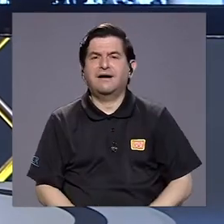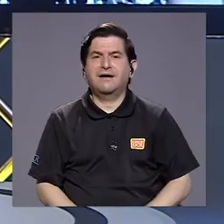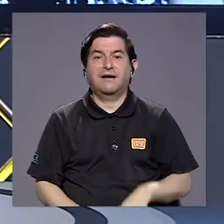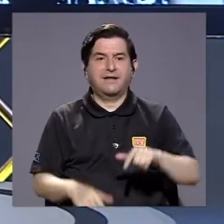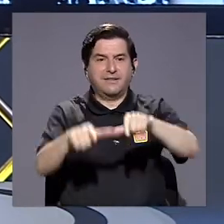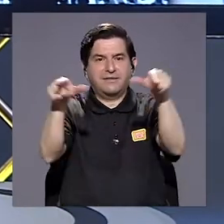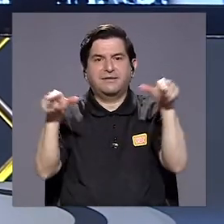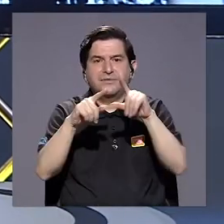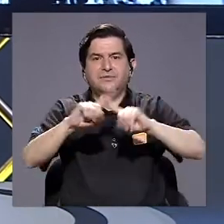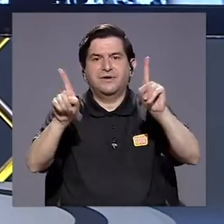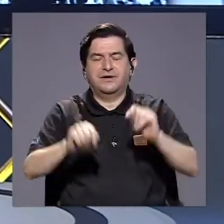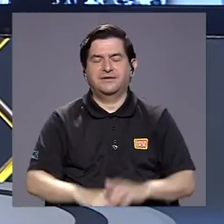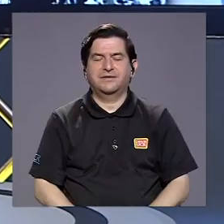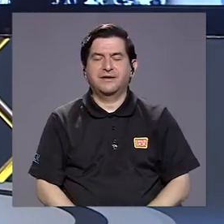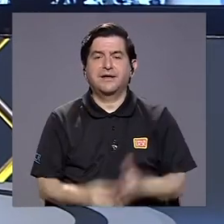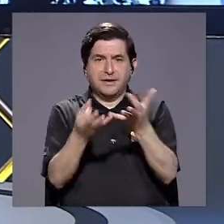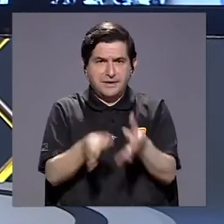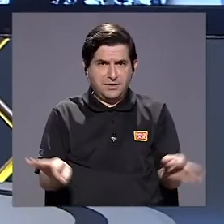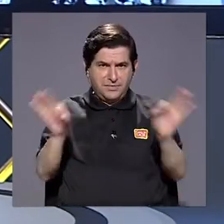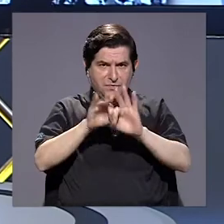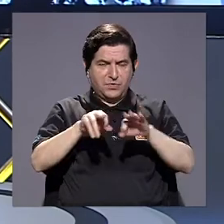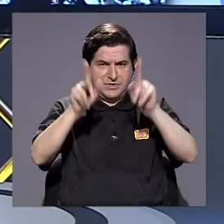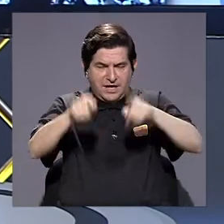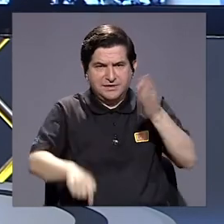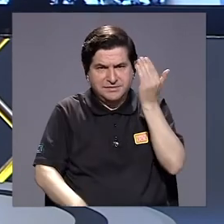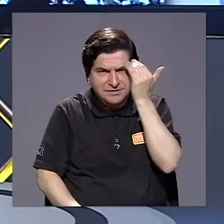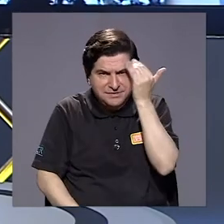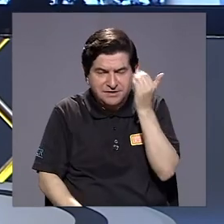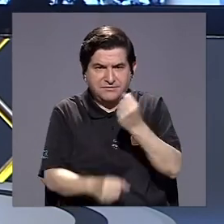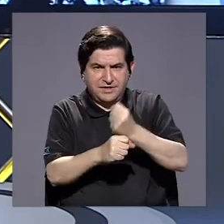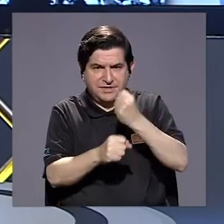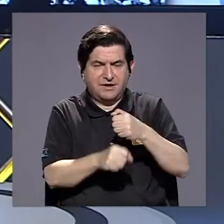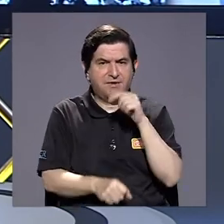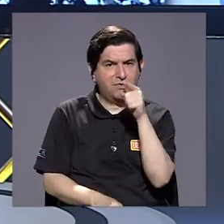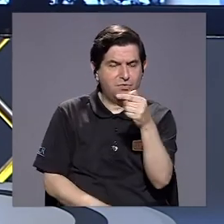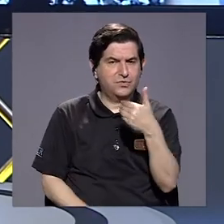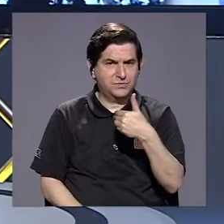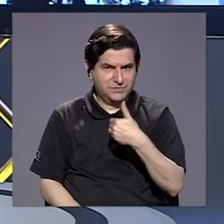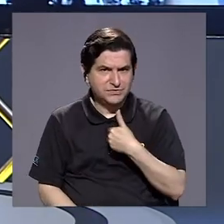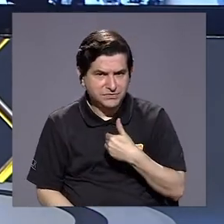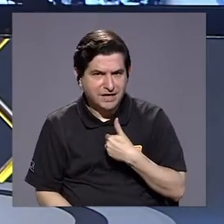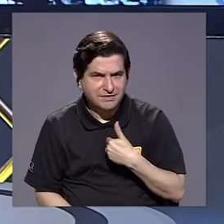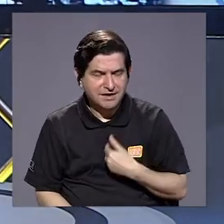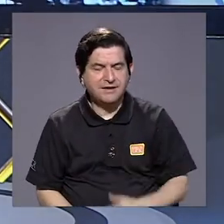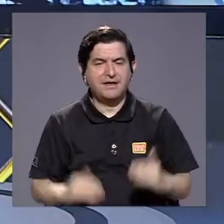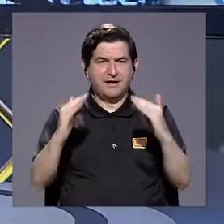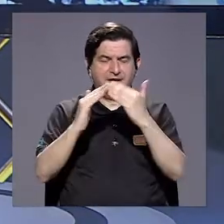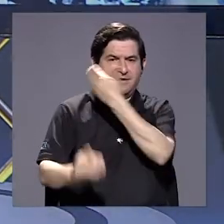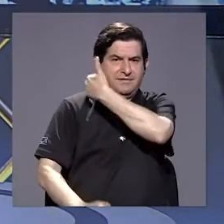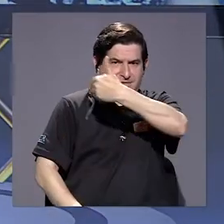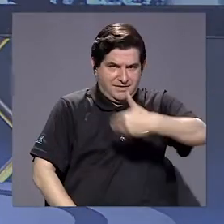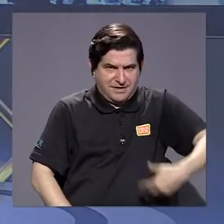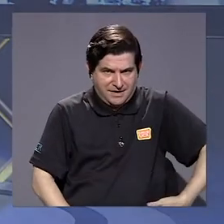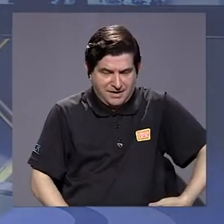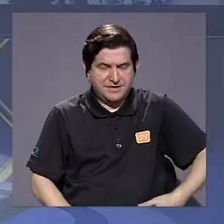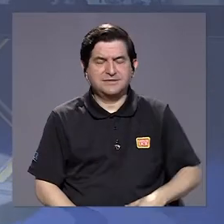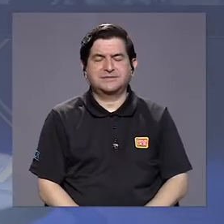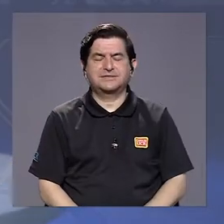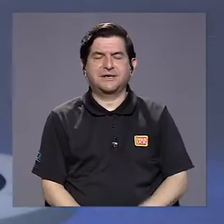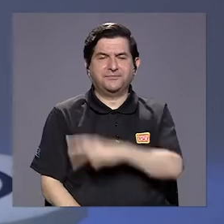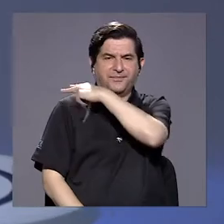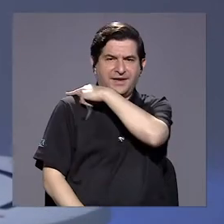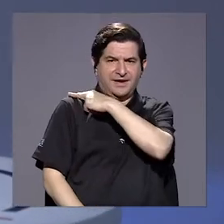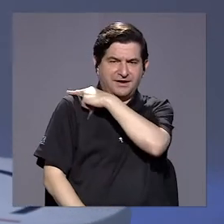Es muy importante que la gente entienda que la labor, y en este nombramiento que se hace desde casa presidencial